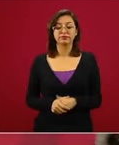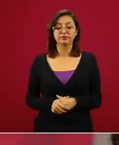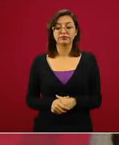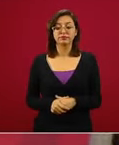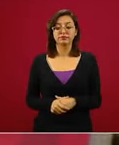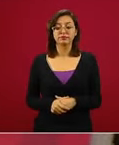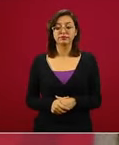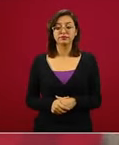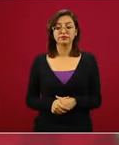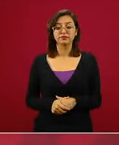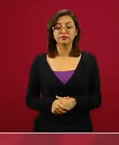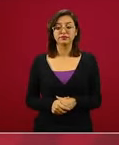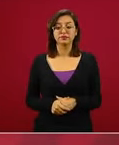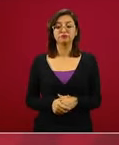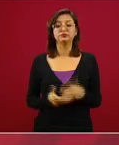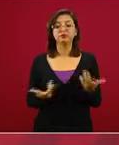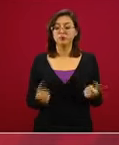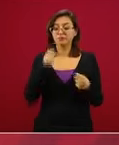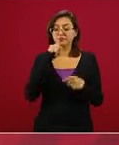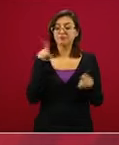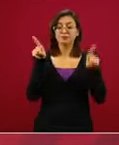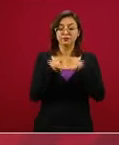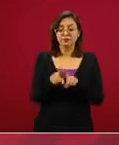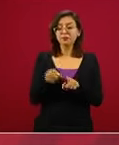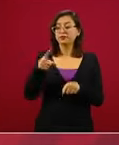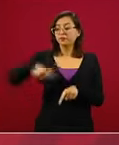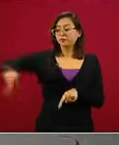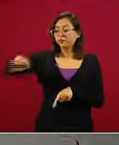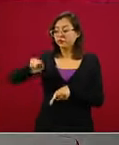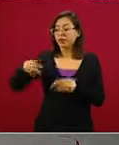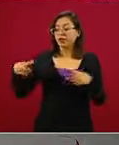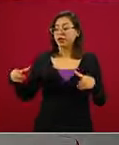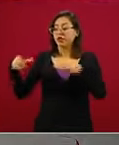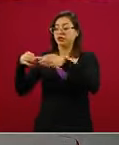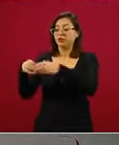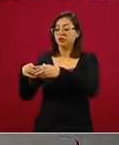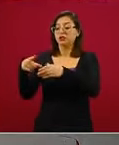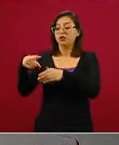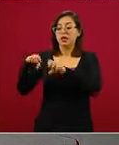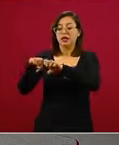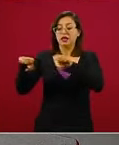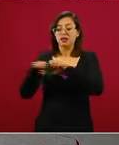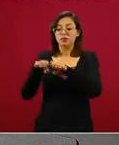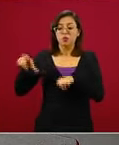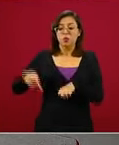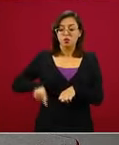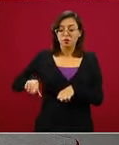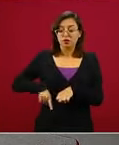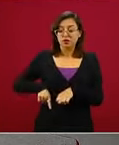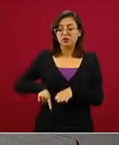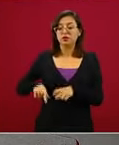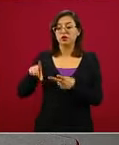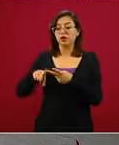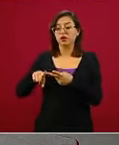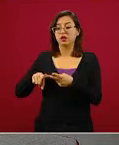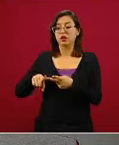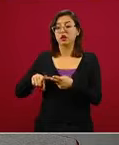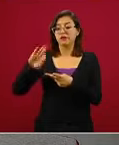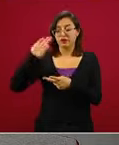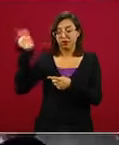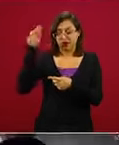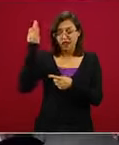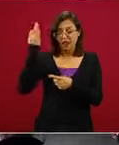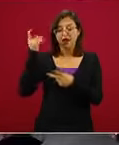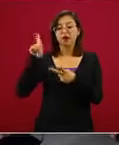que participaron en la elaboración de este plan integrantes del gabinete del gobierno federal